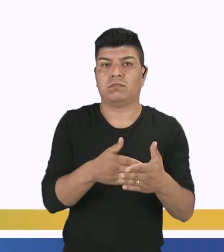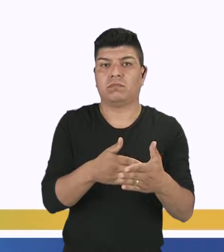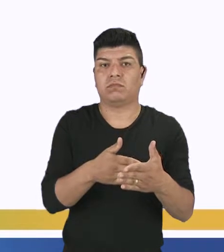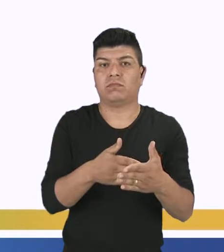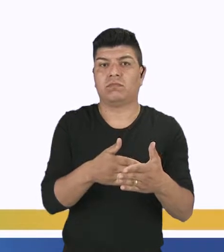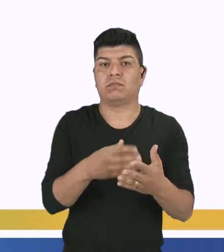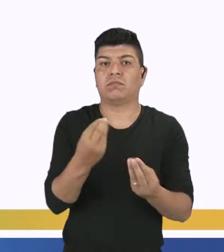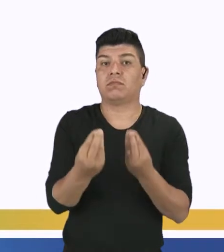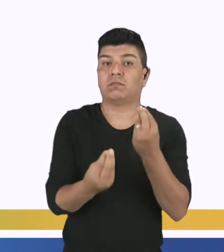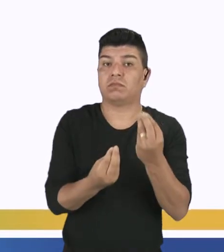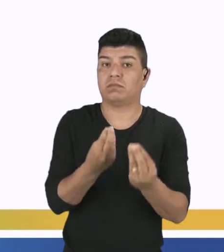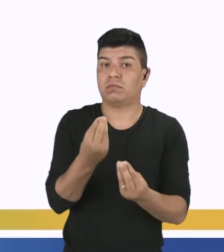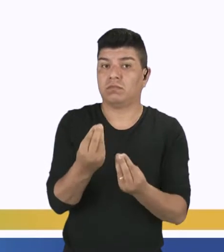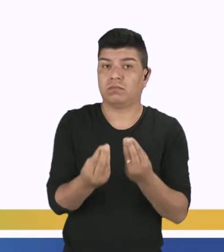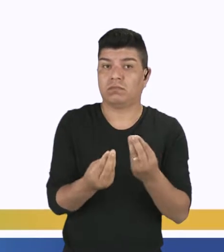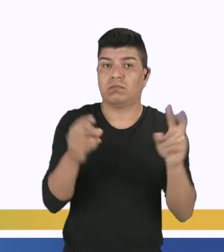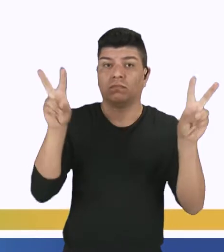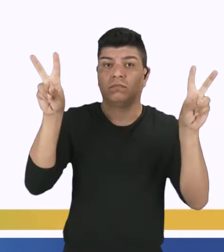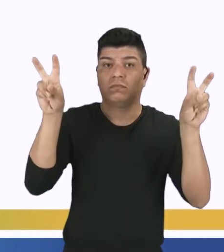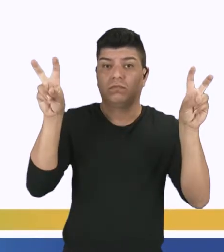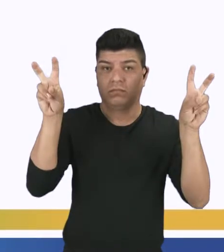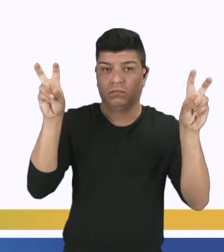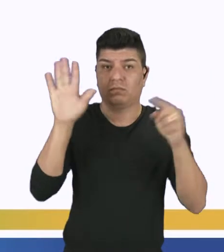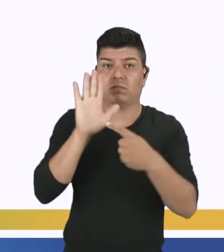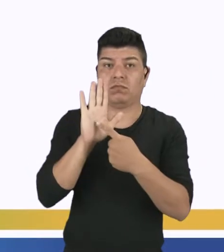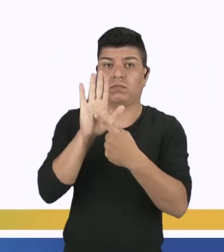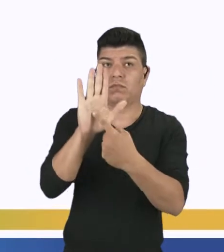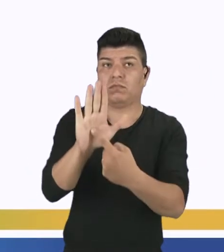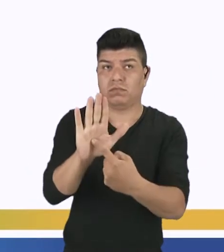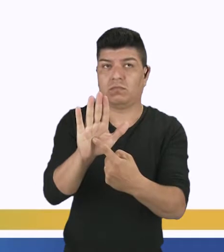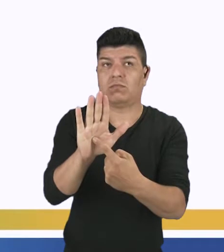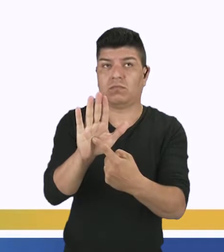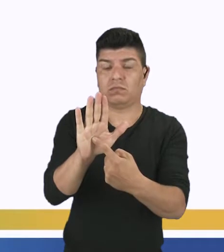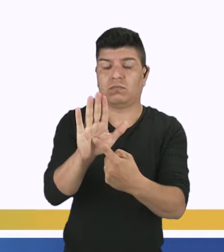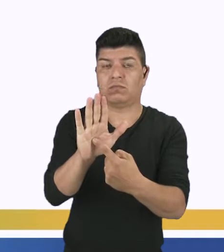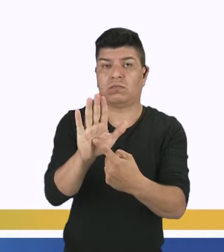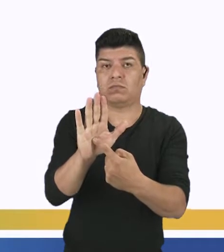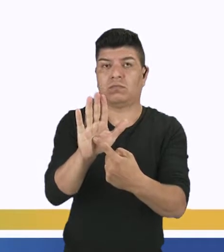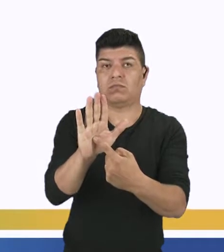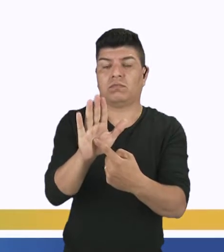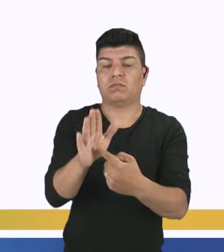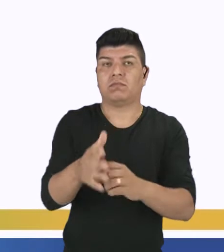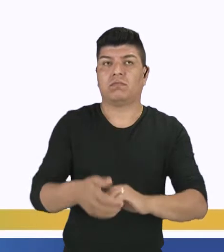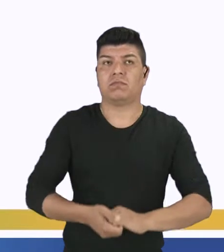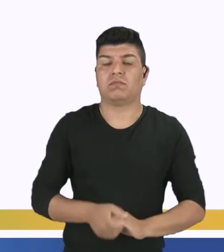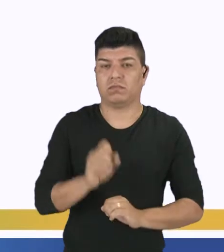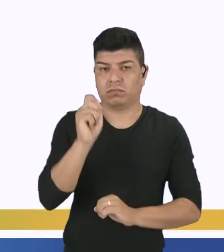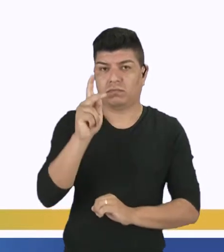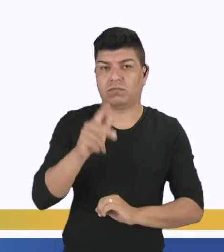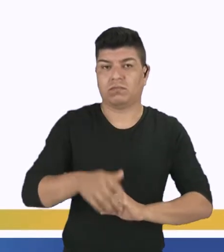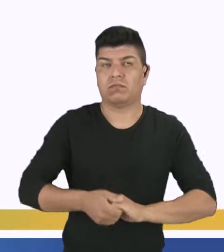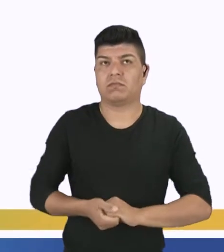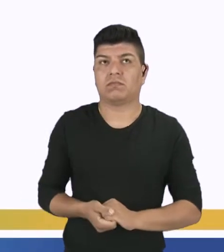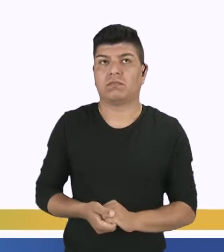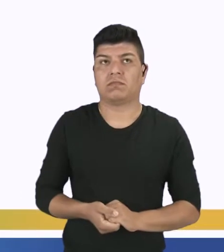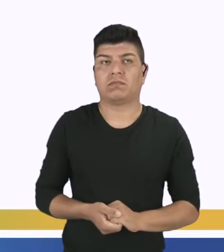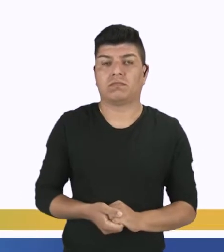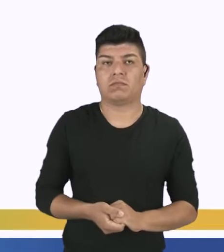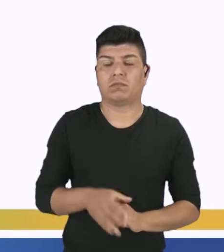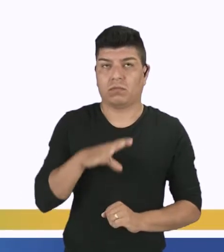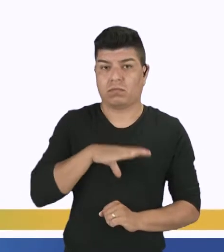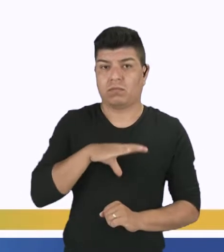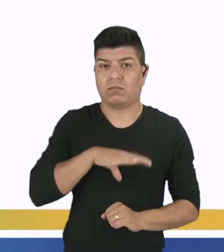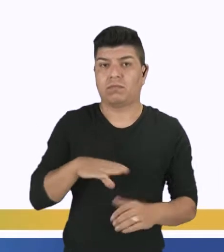de qué manera o qué tema abordará o de qué manera. Ok? Vamos para el